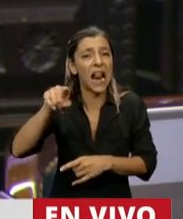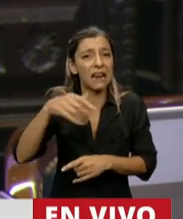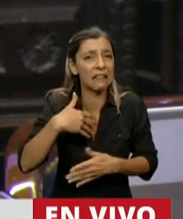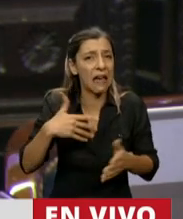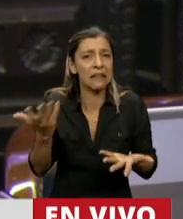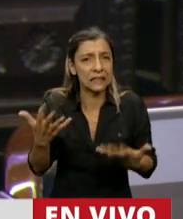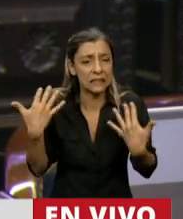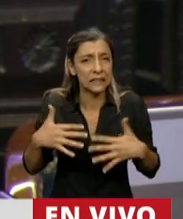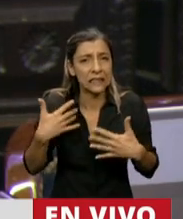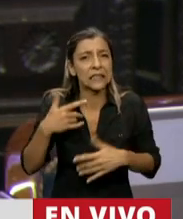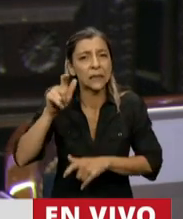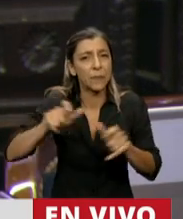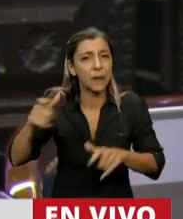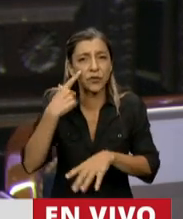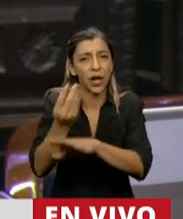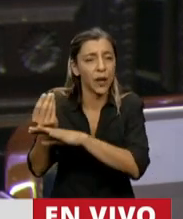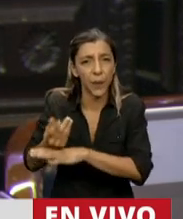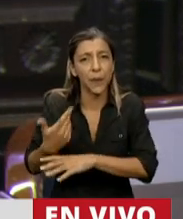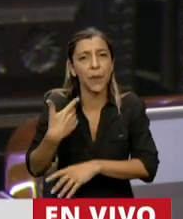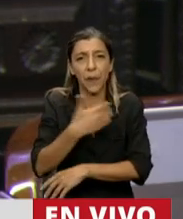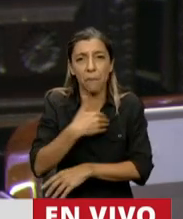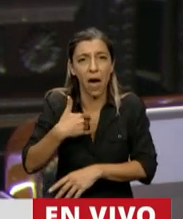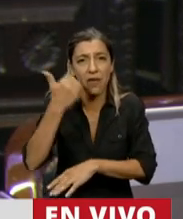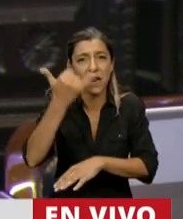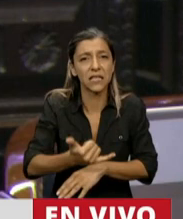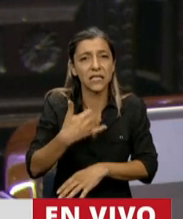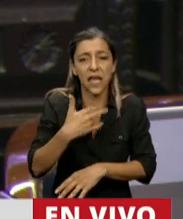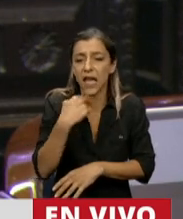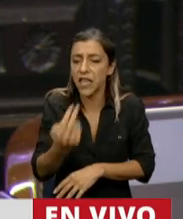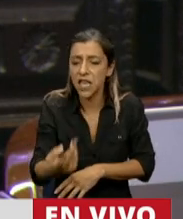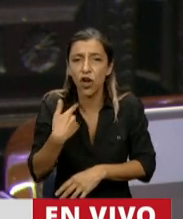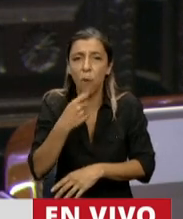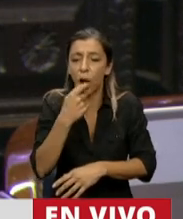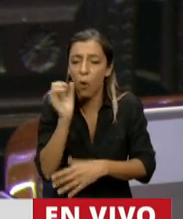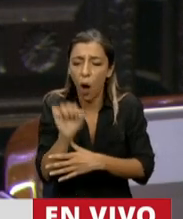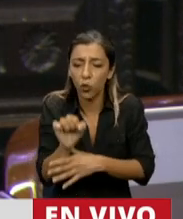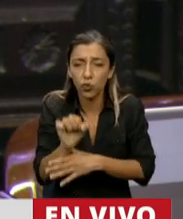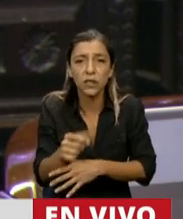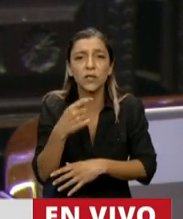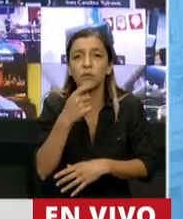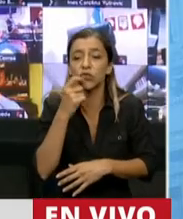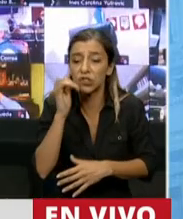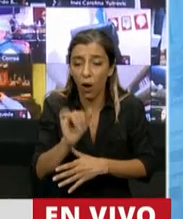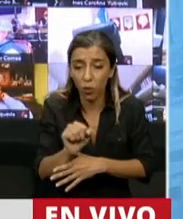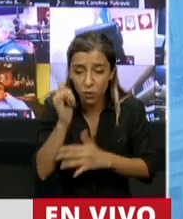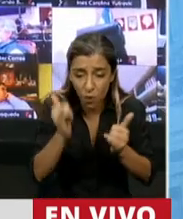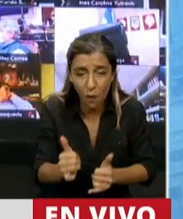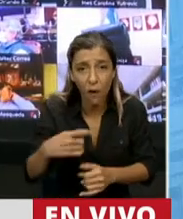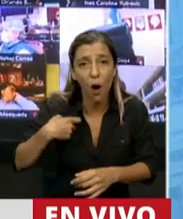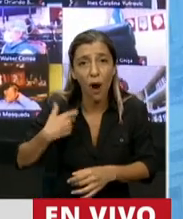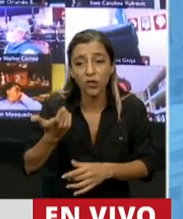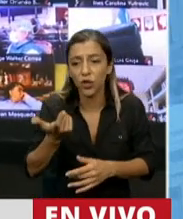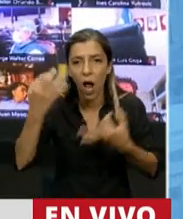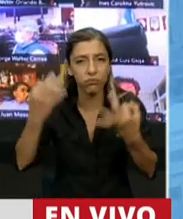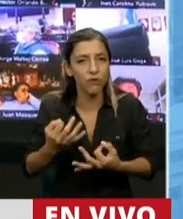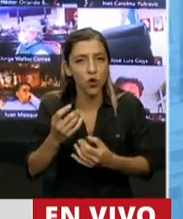con chicos con síndrome de autismo que si no tienen una buena obra social, esos chicos ven la vida pasar